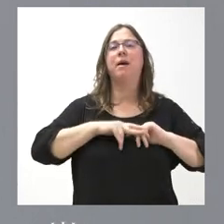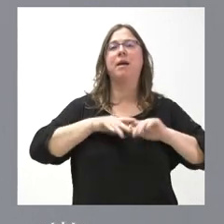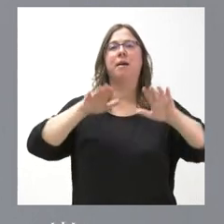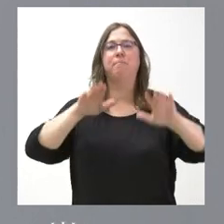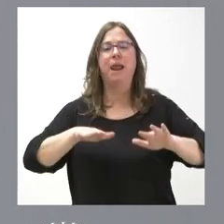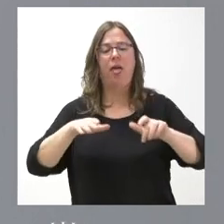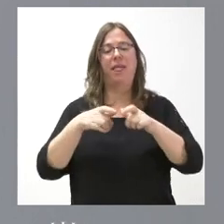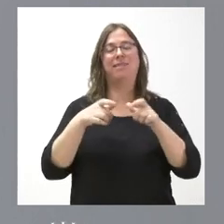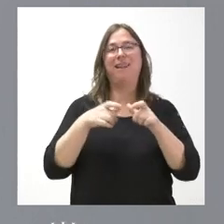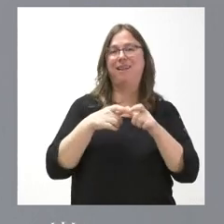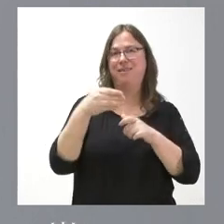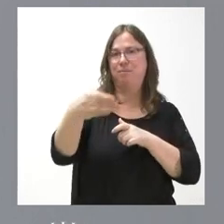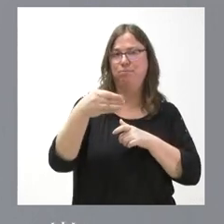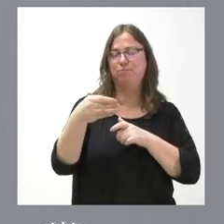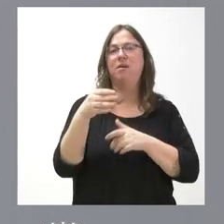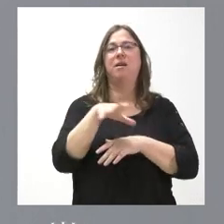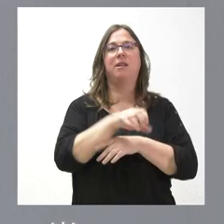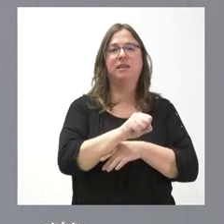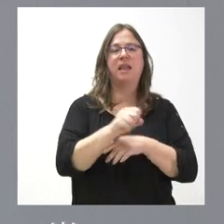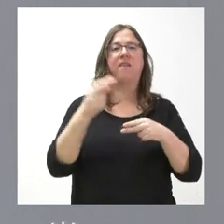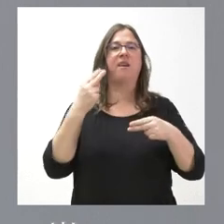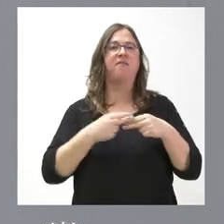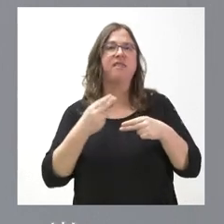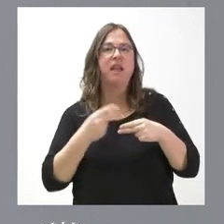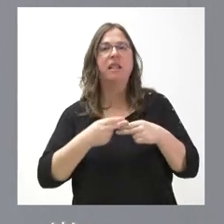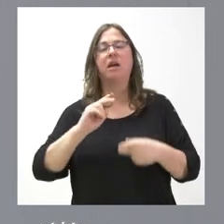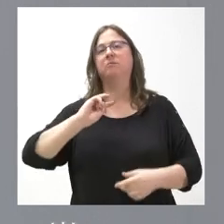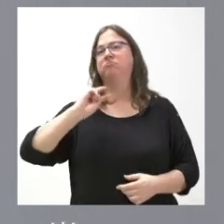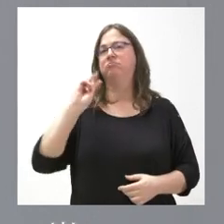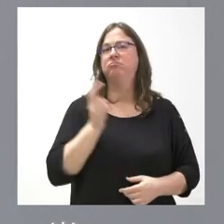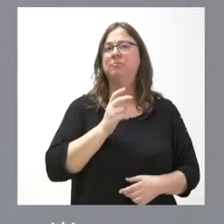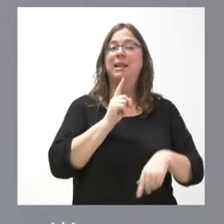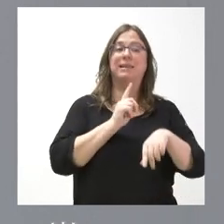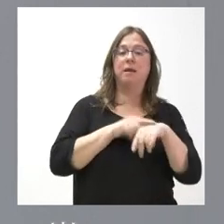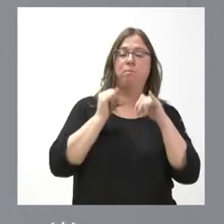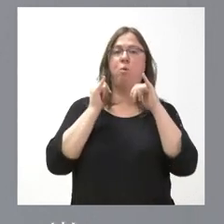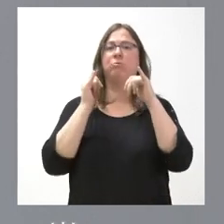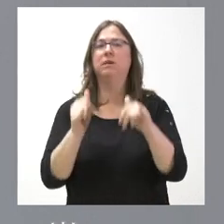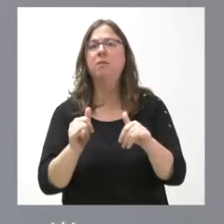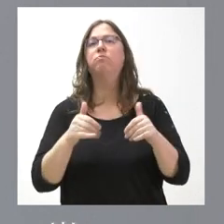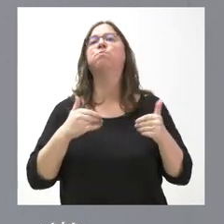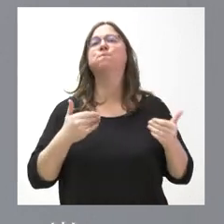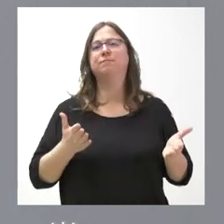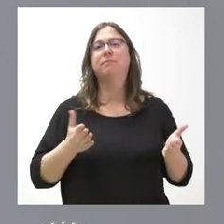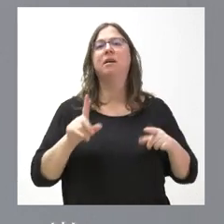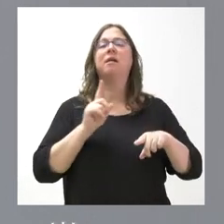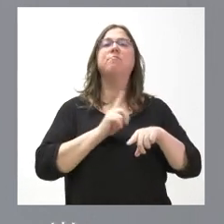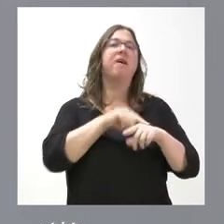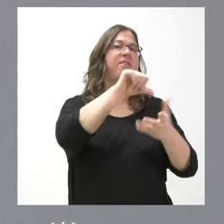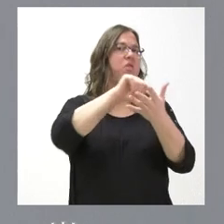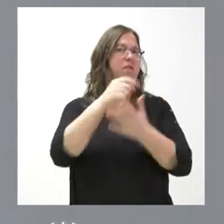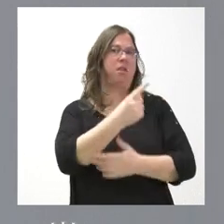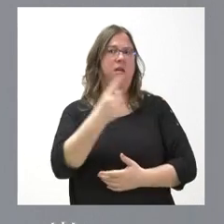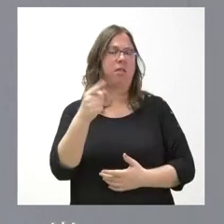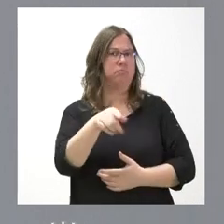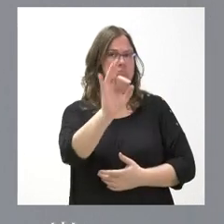tarjetas, de billetes, de información del tiempo de llegada a cada una de las paradas y cada una de las ciudades. Y, por tanto,